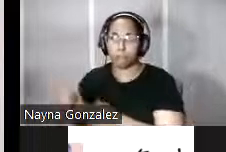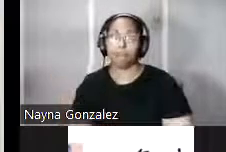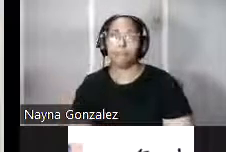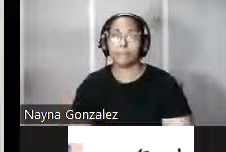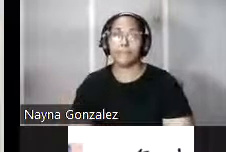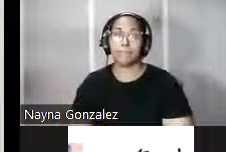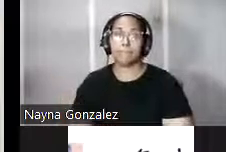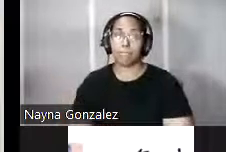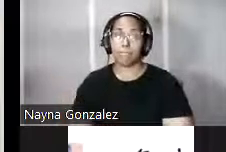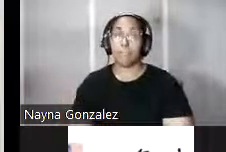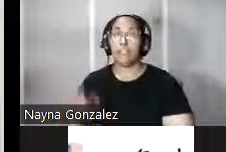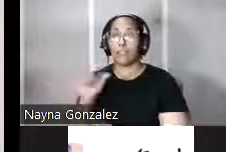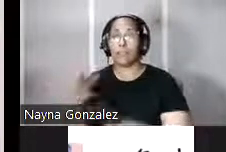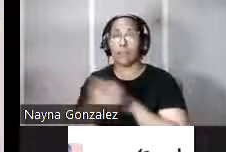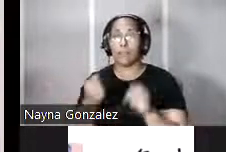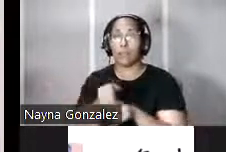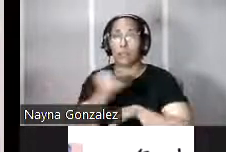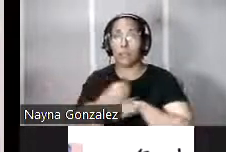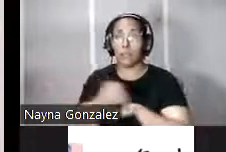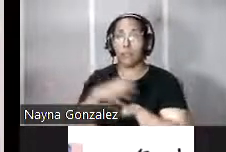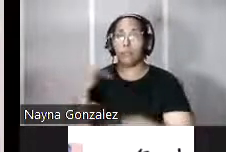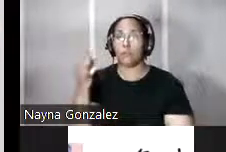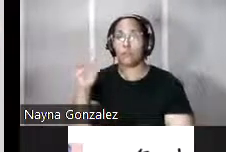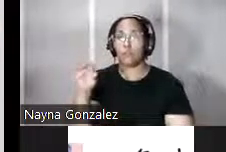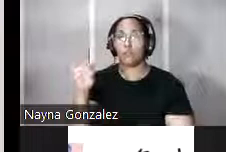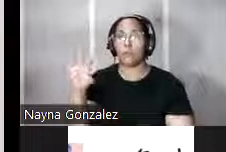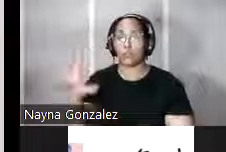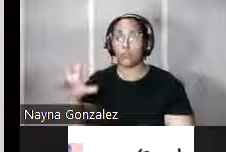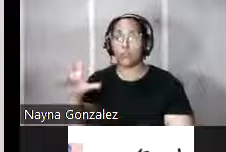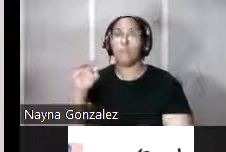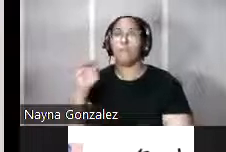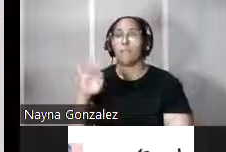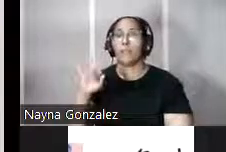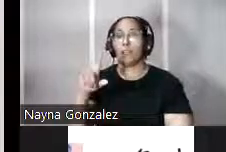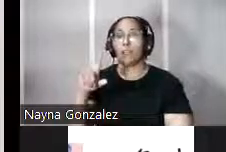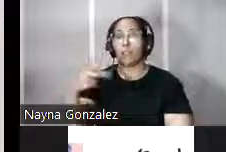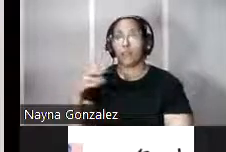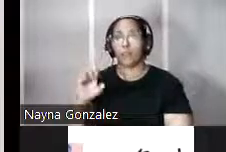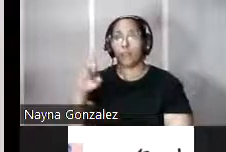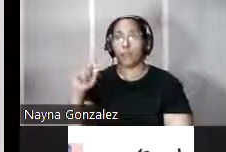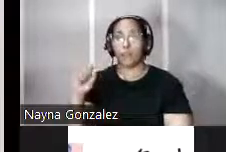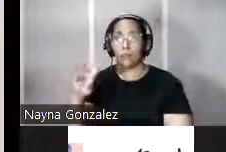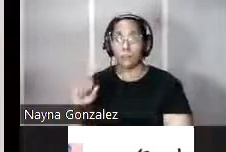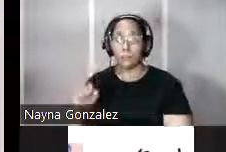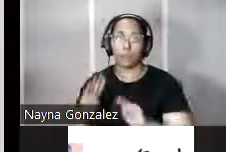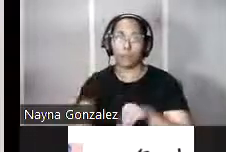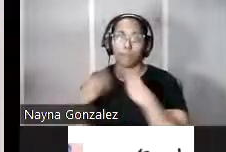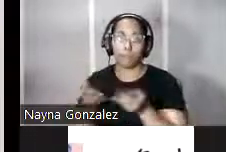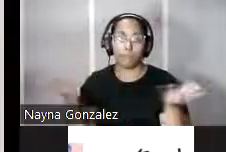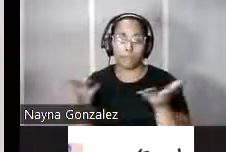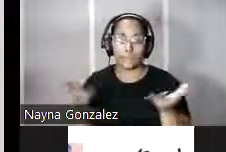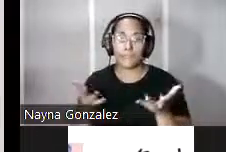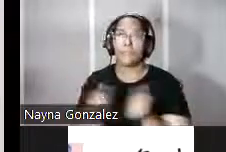abandonar la isla en 1793 fue sustituido por Felipe Ramírez cuya mayor aportación fue una ampliación que realizó